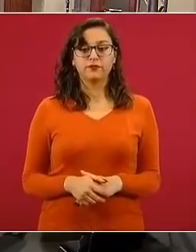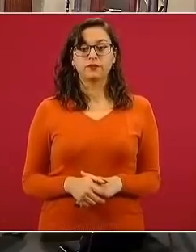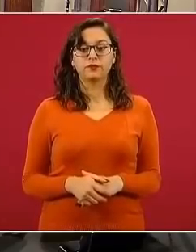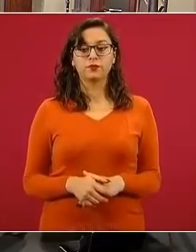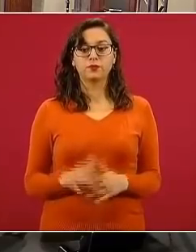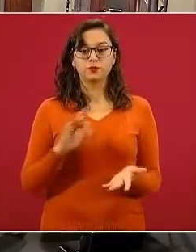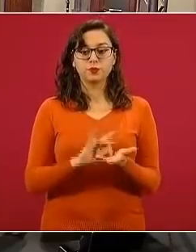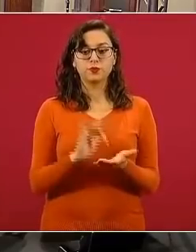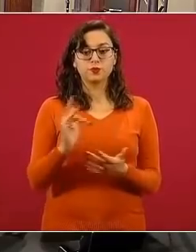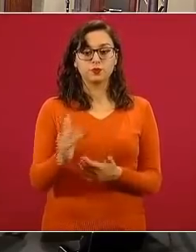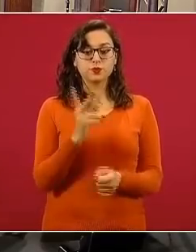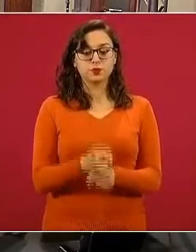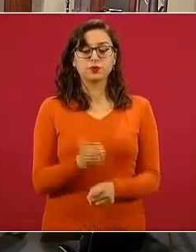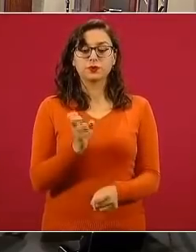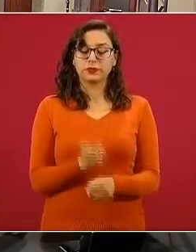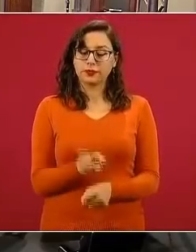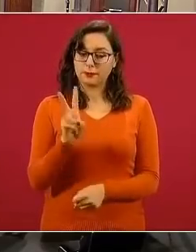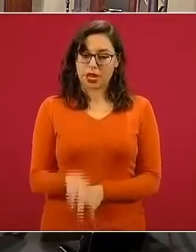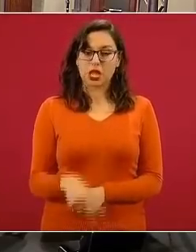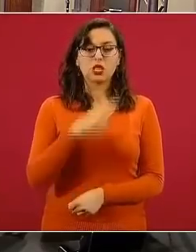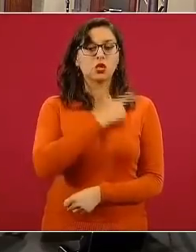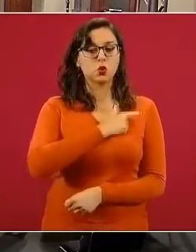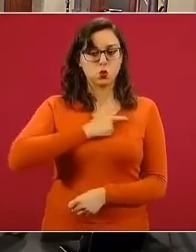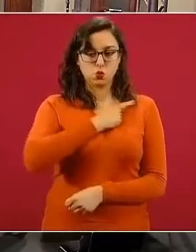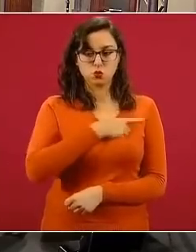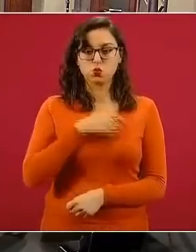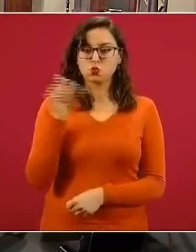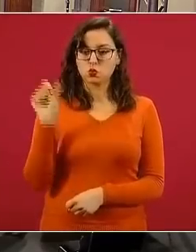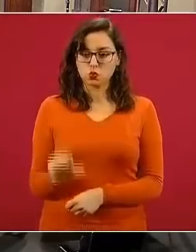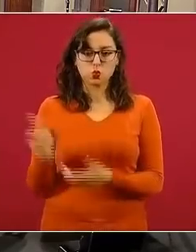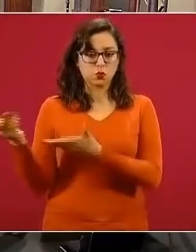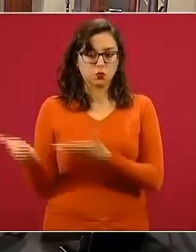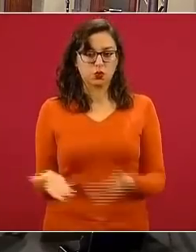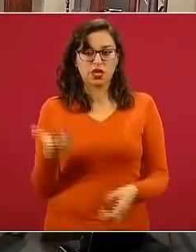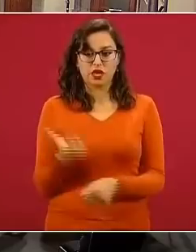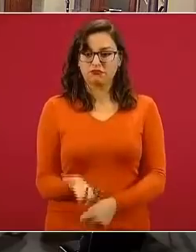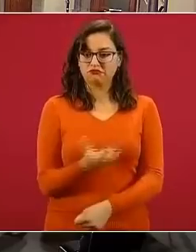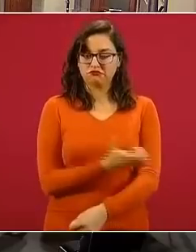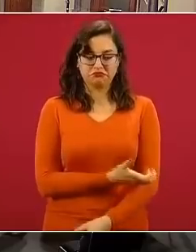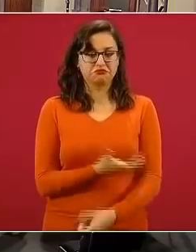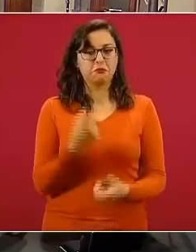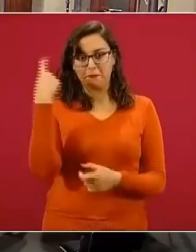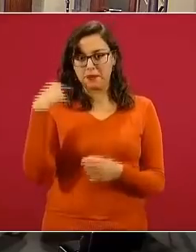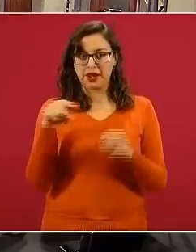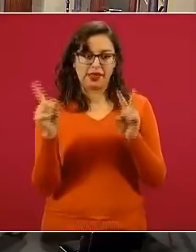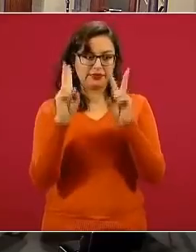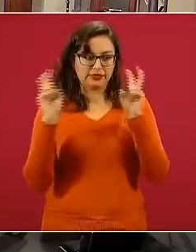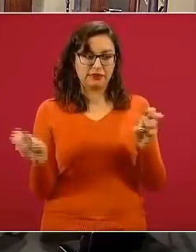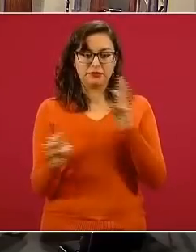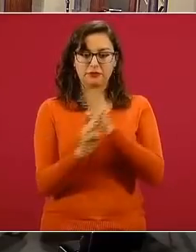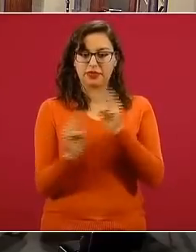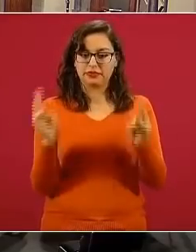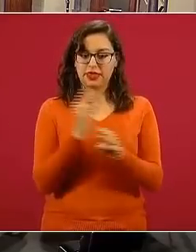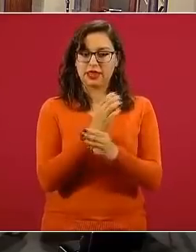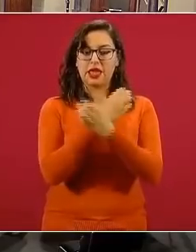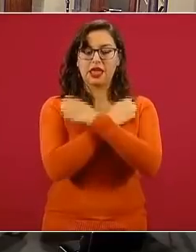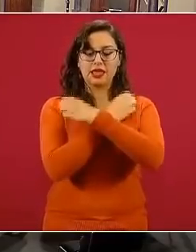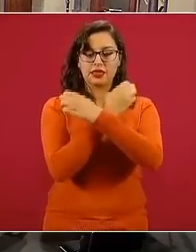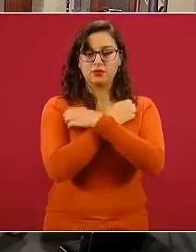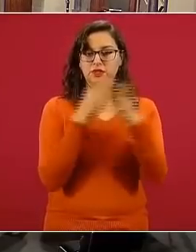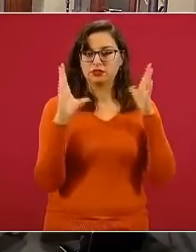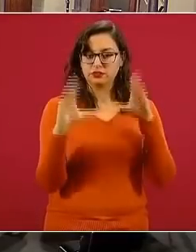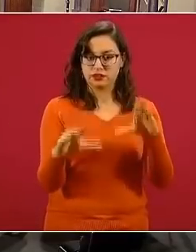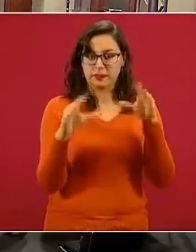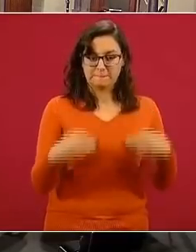la invitación. Nos da mucho gusto poder estar aquí teniendo un espacio para hablar de la asignatura de Vida Saludable, sus